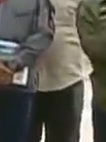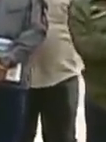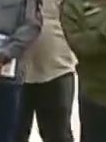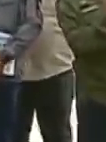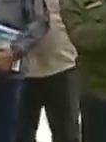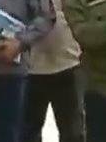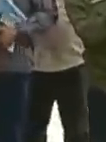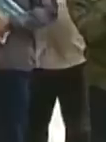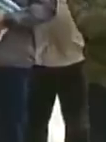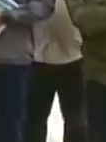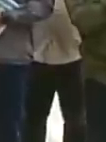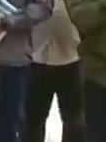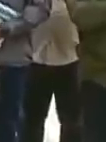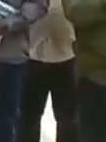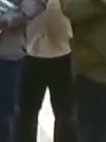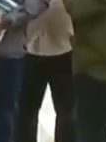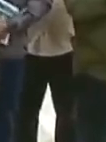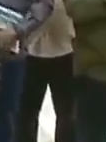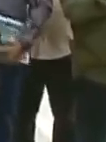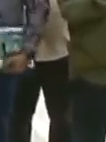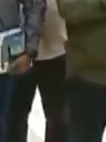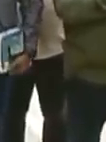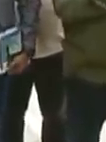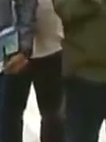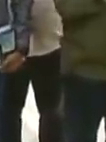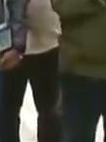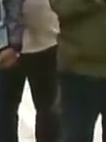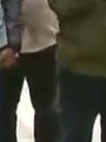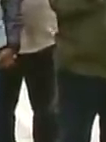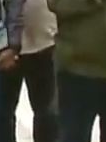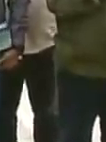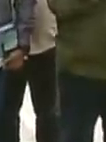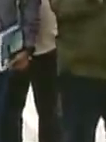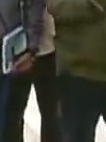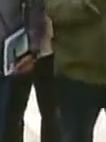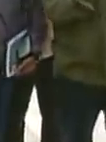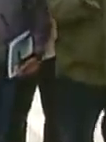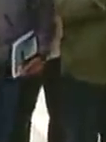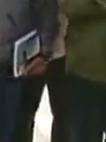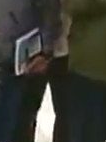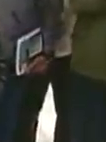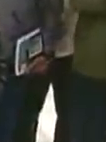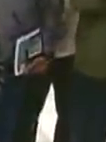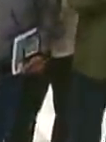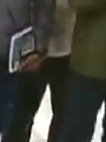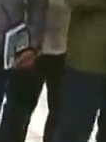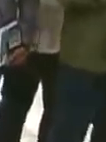bailar, O del sabor popular, que tiene el barrio y la esquina.